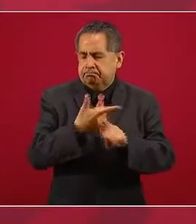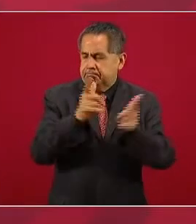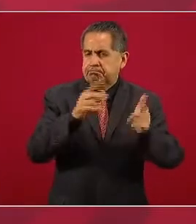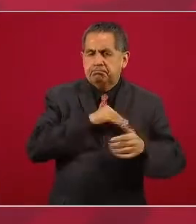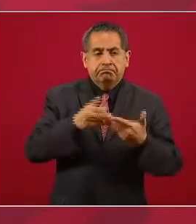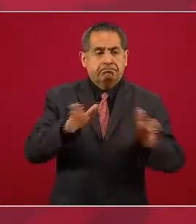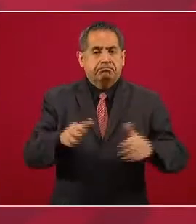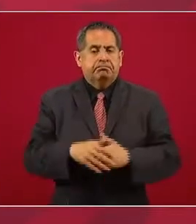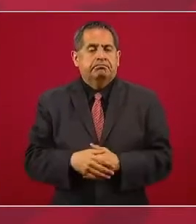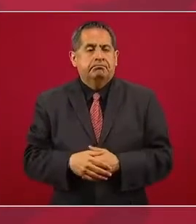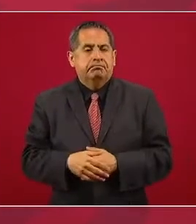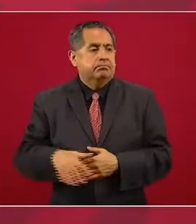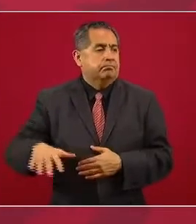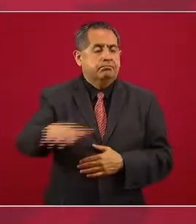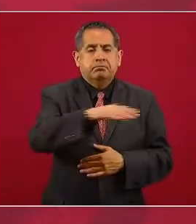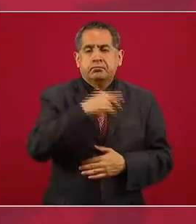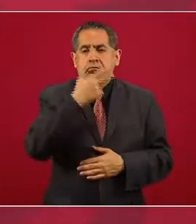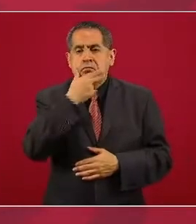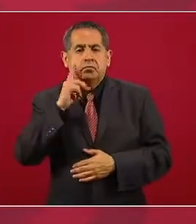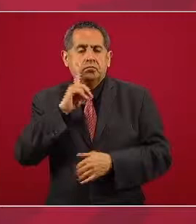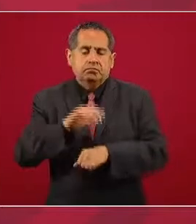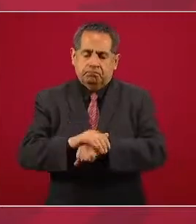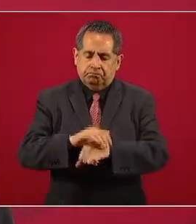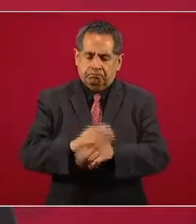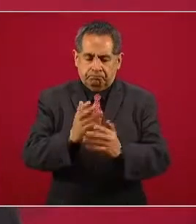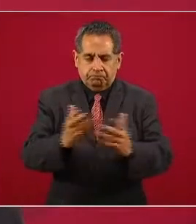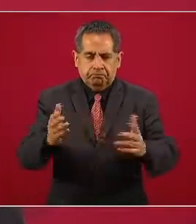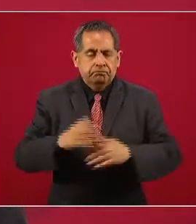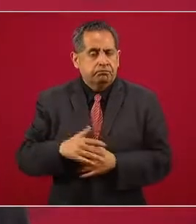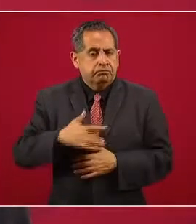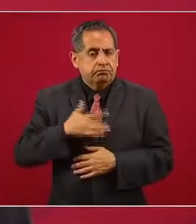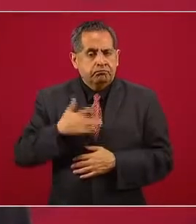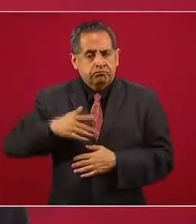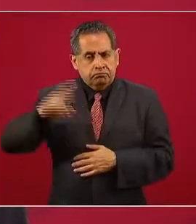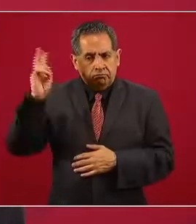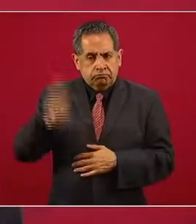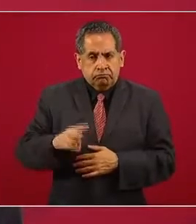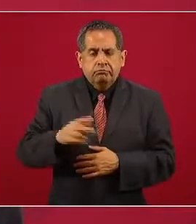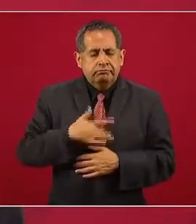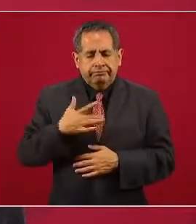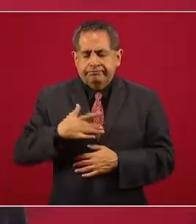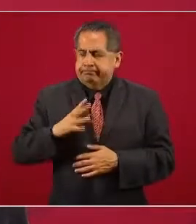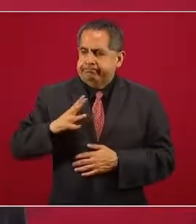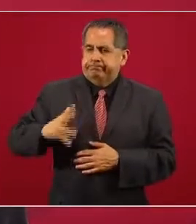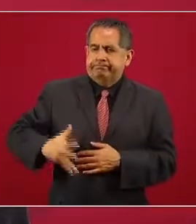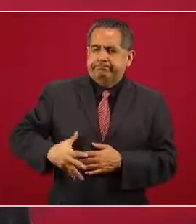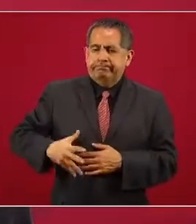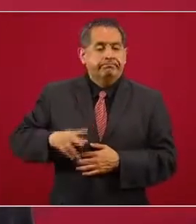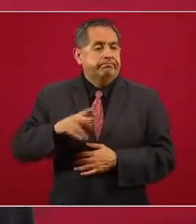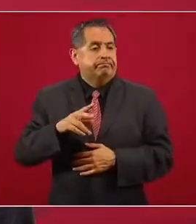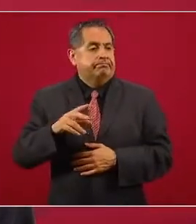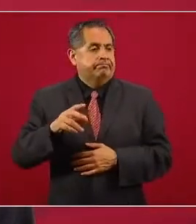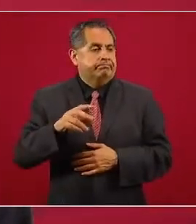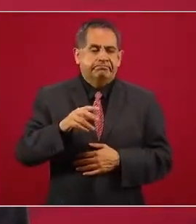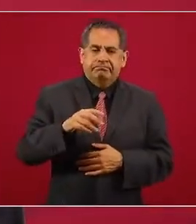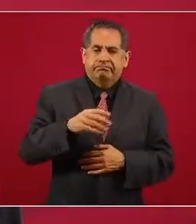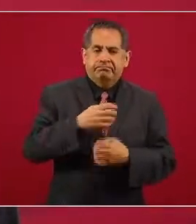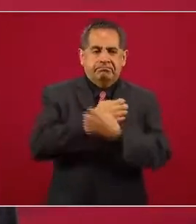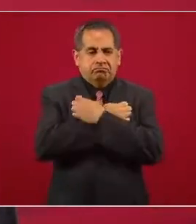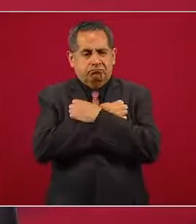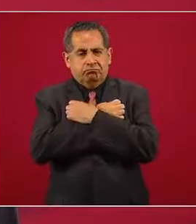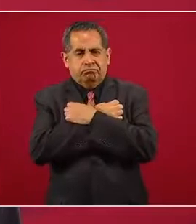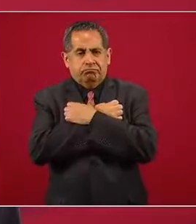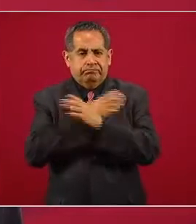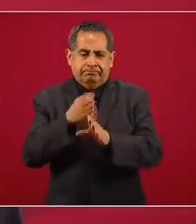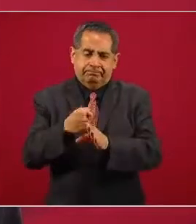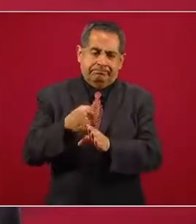Amigas y amigos, estoy cierto, y esto es motivo de orgullo, que hay una educación pública antes y